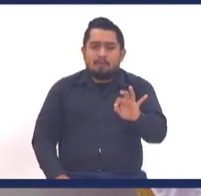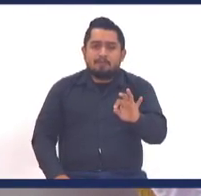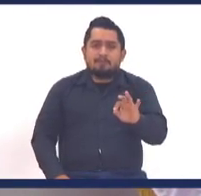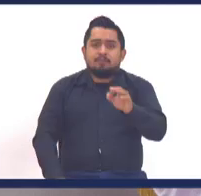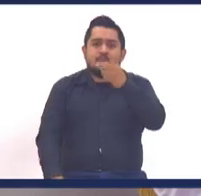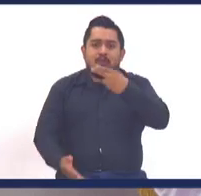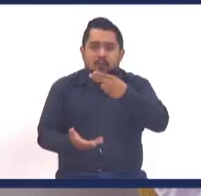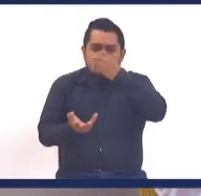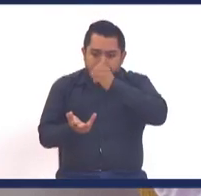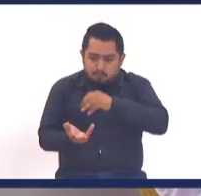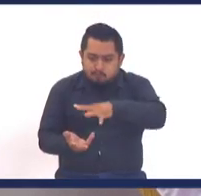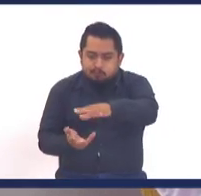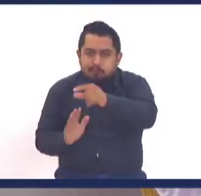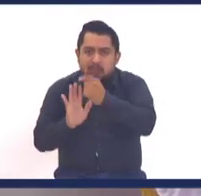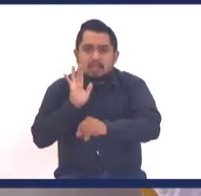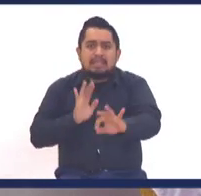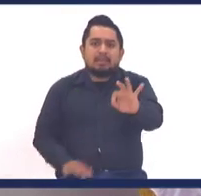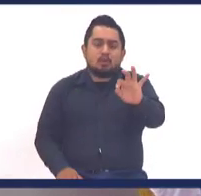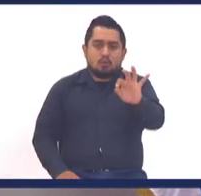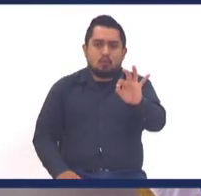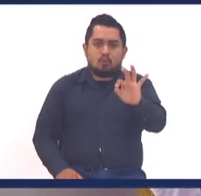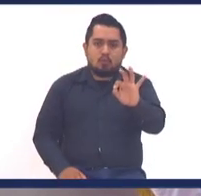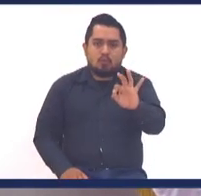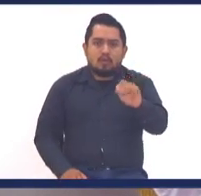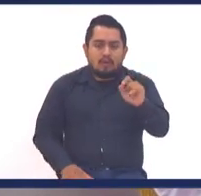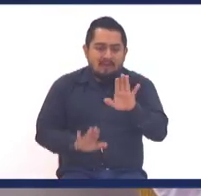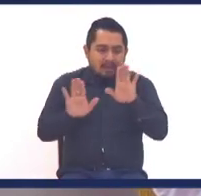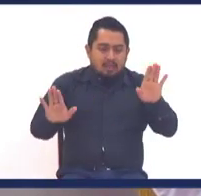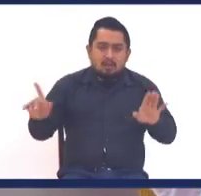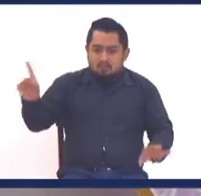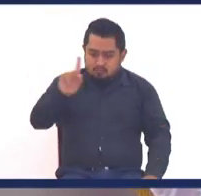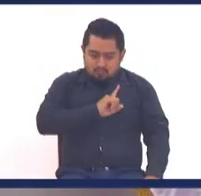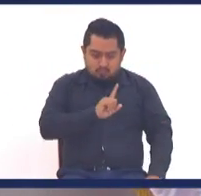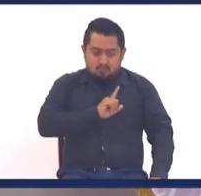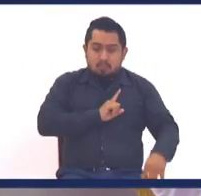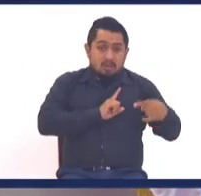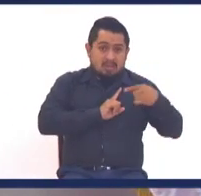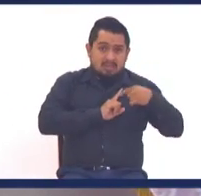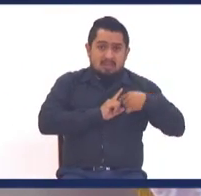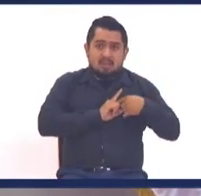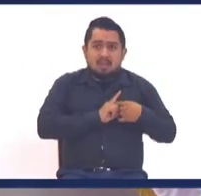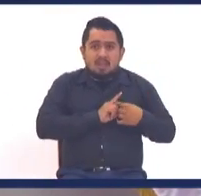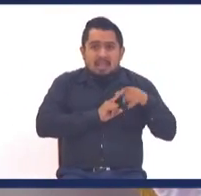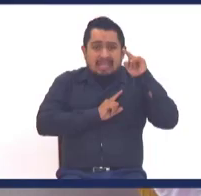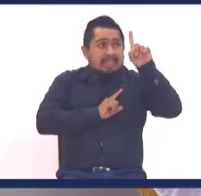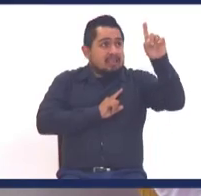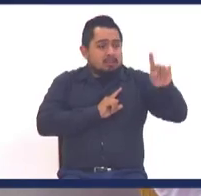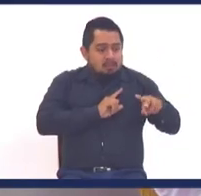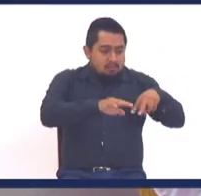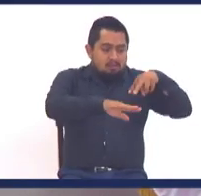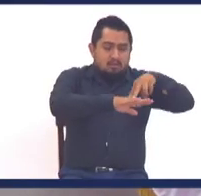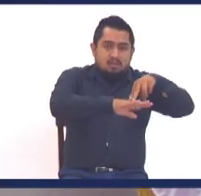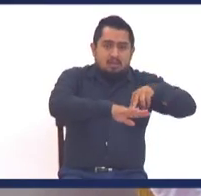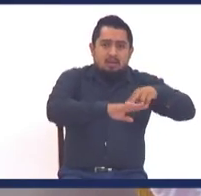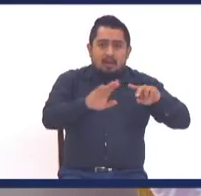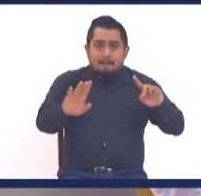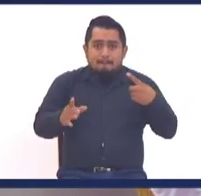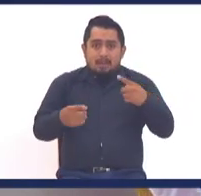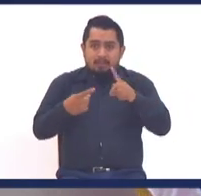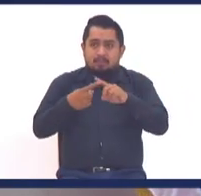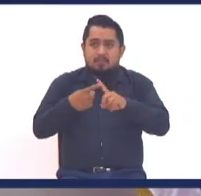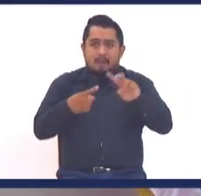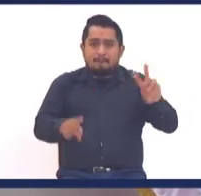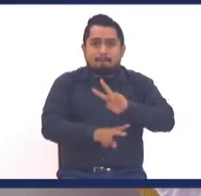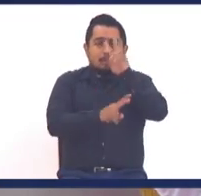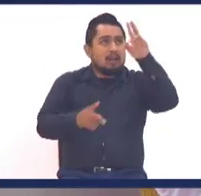capítulo 9. usted está en casa, estamos hablando que cuando Cristo llega a tu vida y te dice que Él es la resurrección, lo primero que te